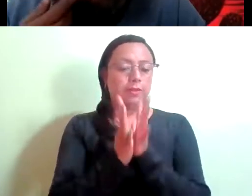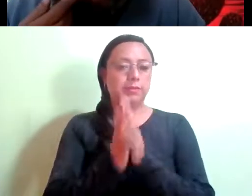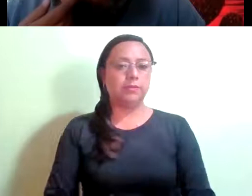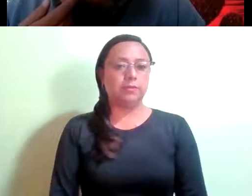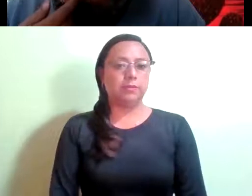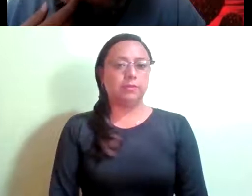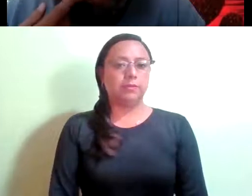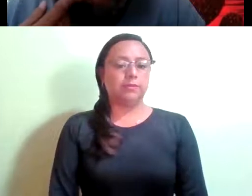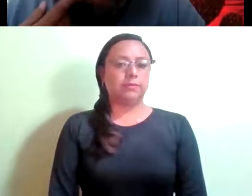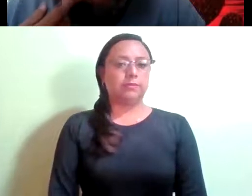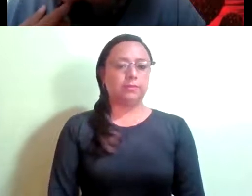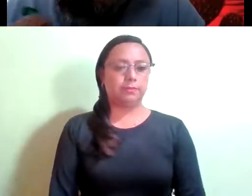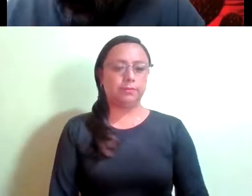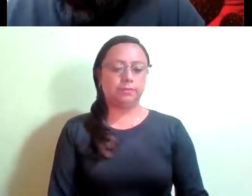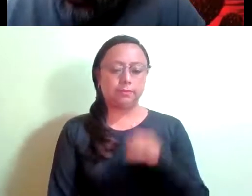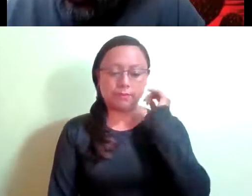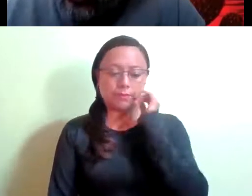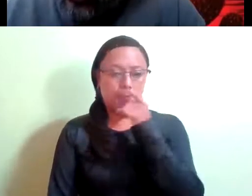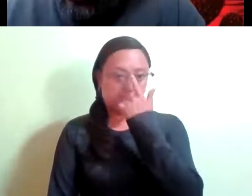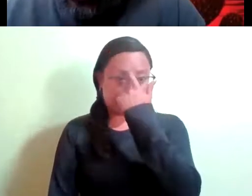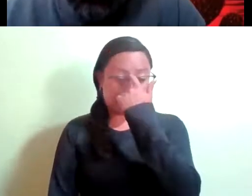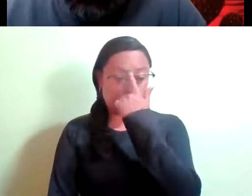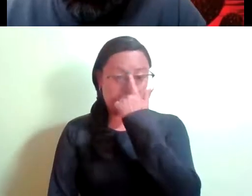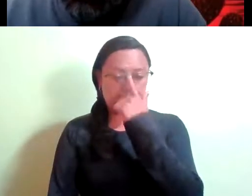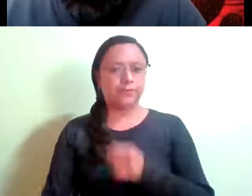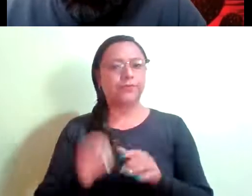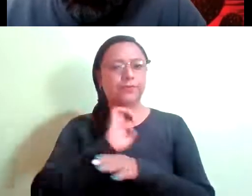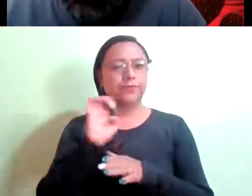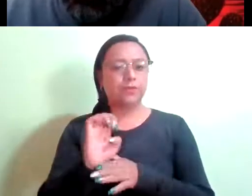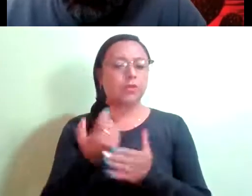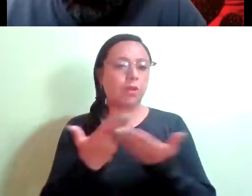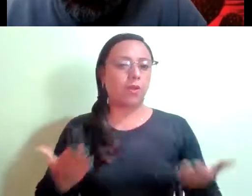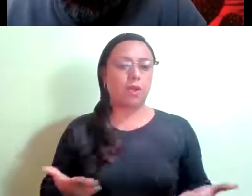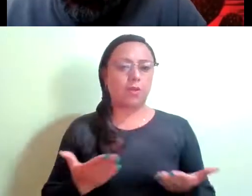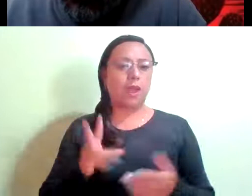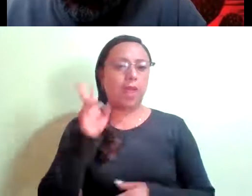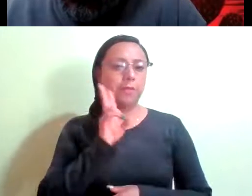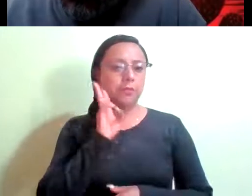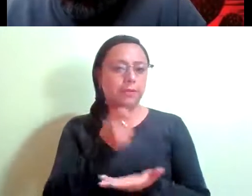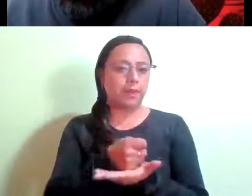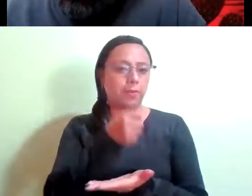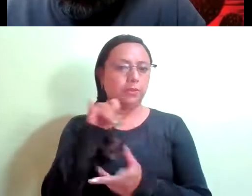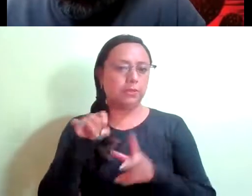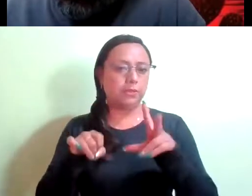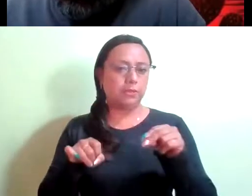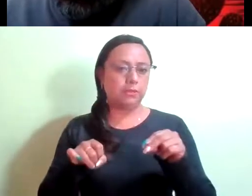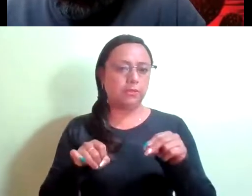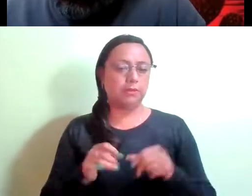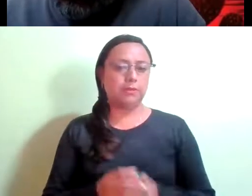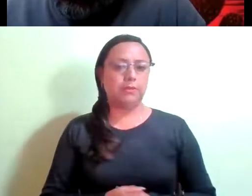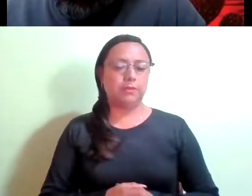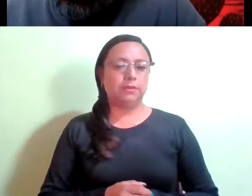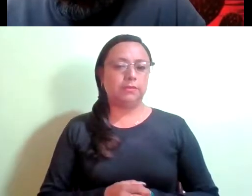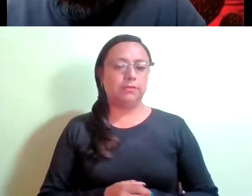Muy bien, entonces, eh, consecuencia, pues se procede a realizar su aprobación y se nota, se